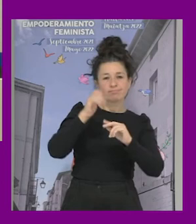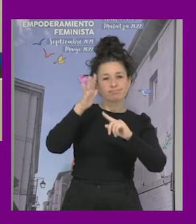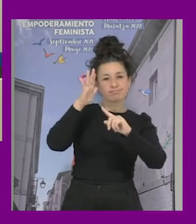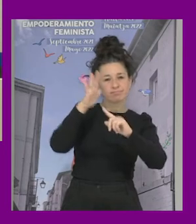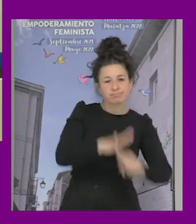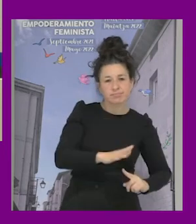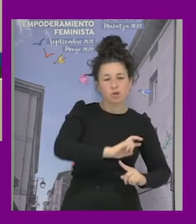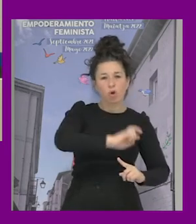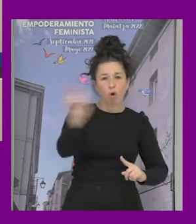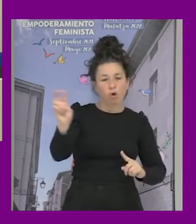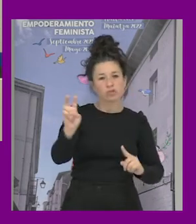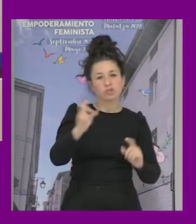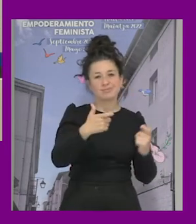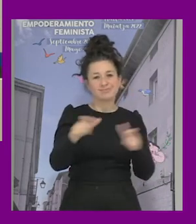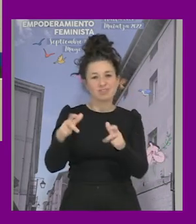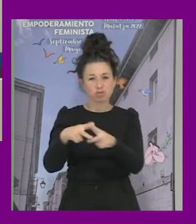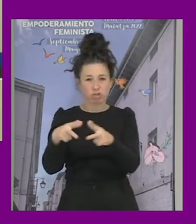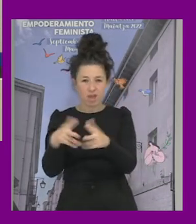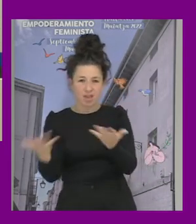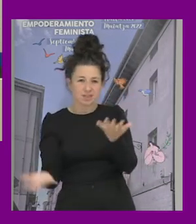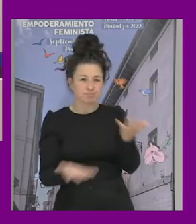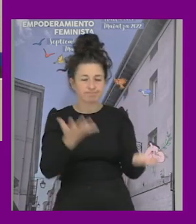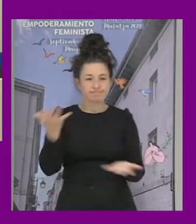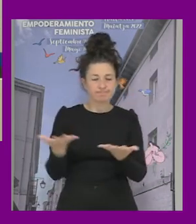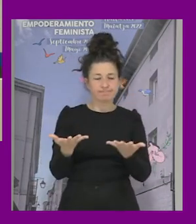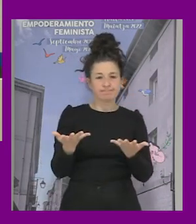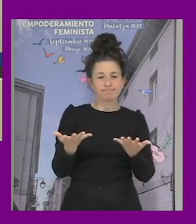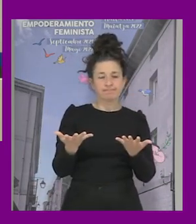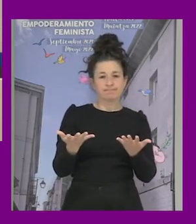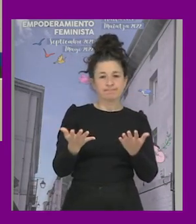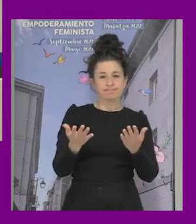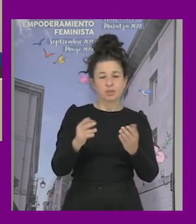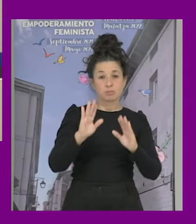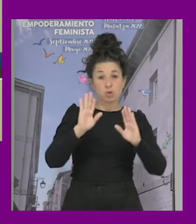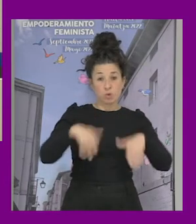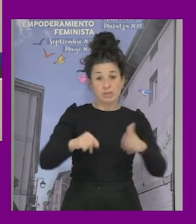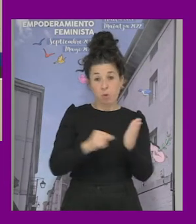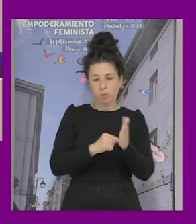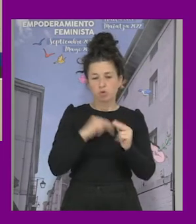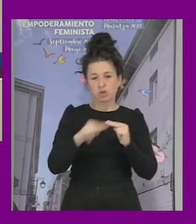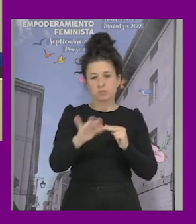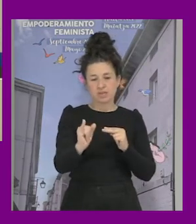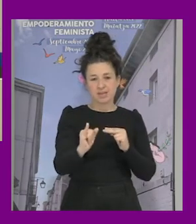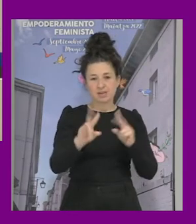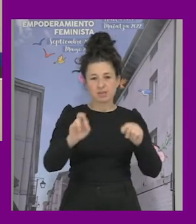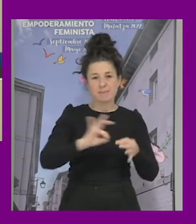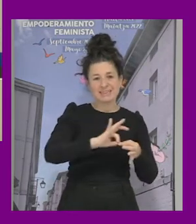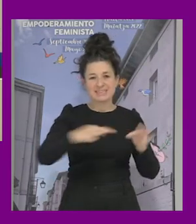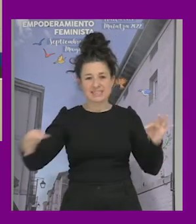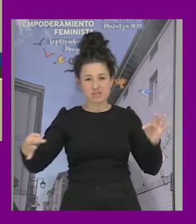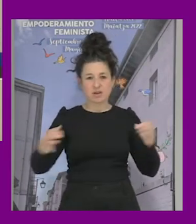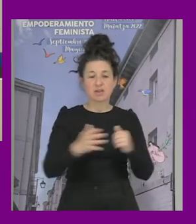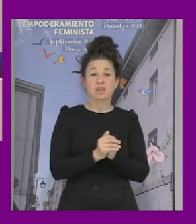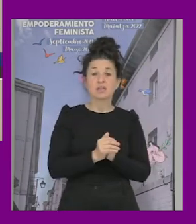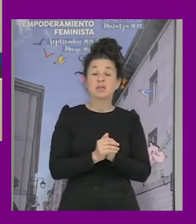parte de la respuesta está en el último punto que abordaré que es el tema de la interseccionalidad ¿no? aparte del